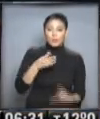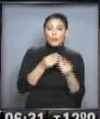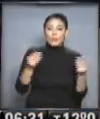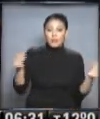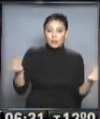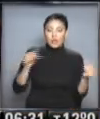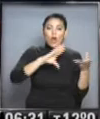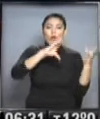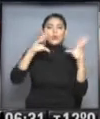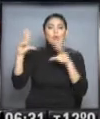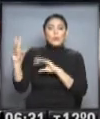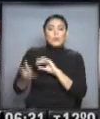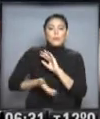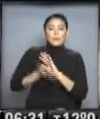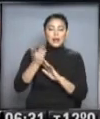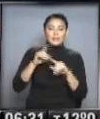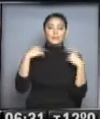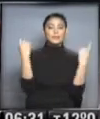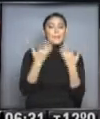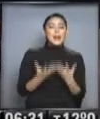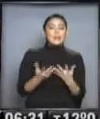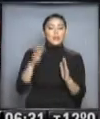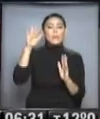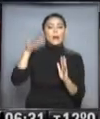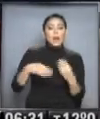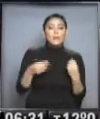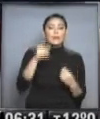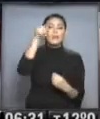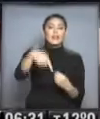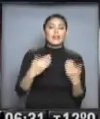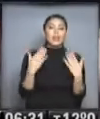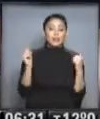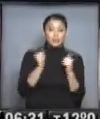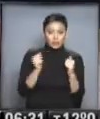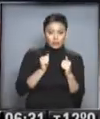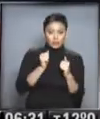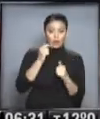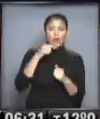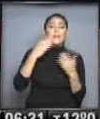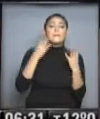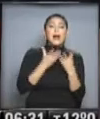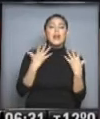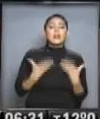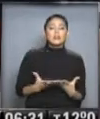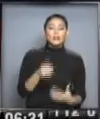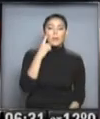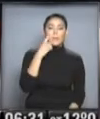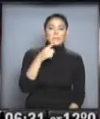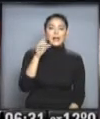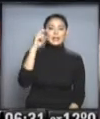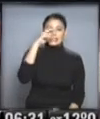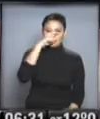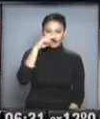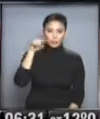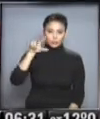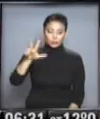la presión comienza a descender, porque se acerca el frente frío, 1.7.3 hectopascales, el viento sopla del oeste a 8 kilómetros